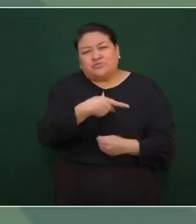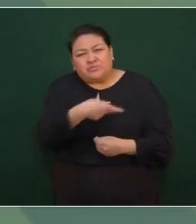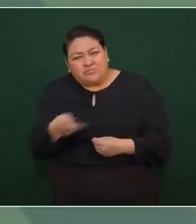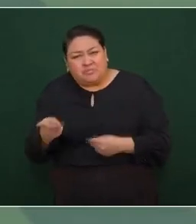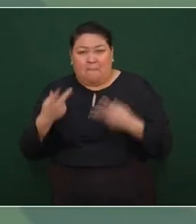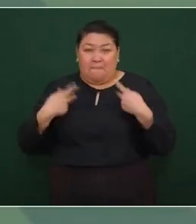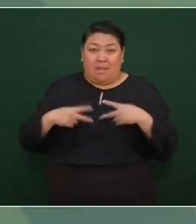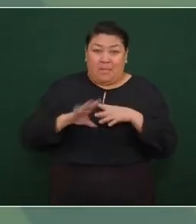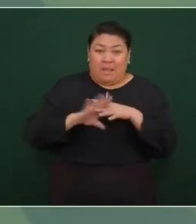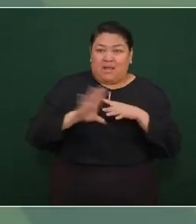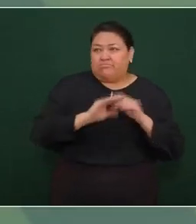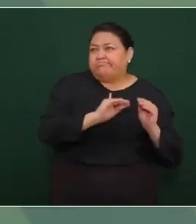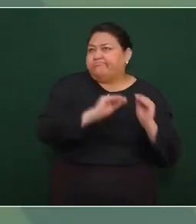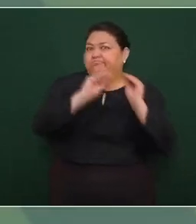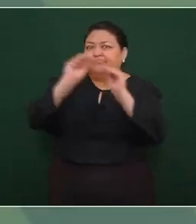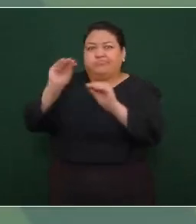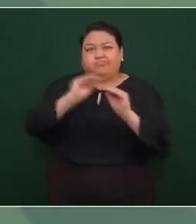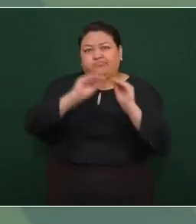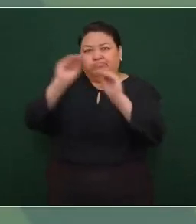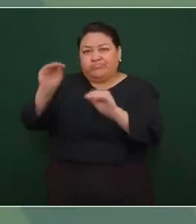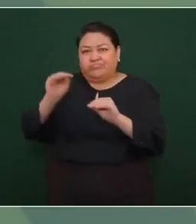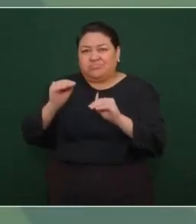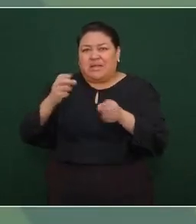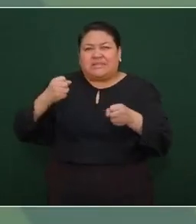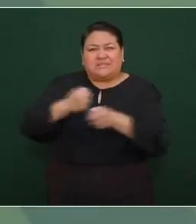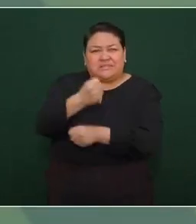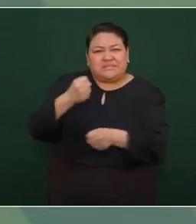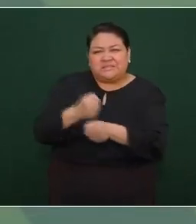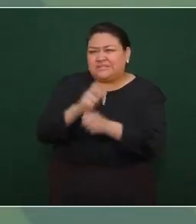migración, corrupción, violencia.